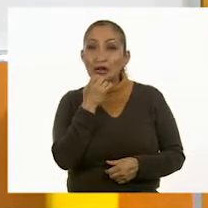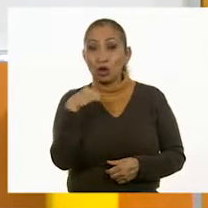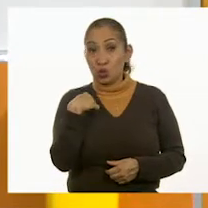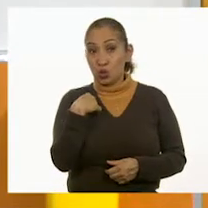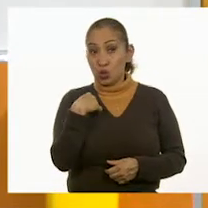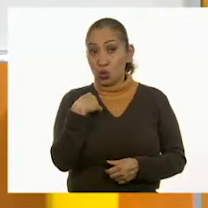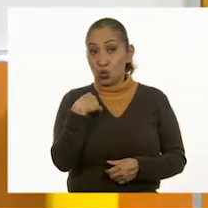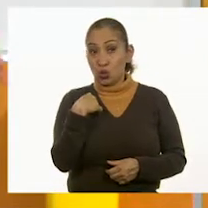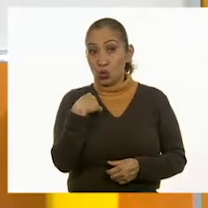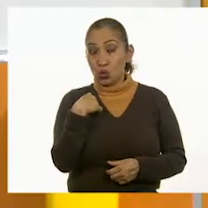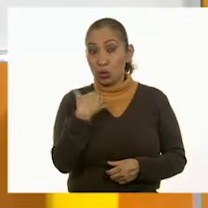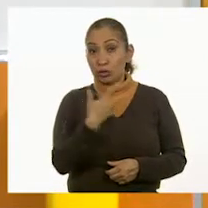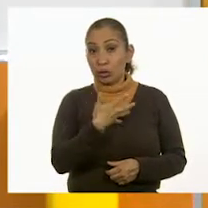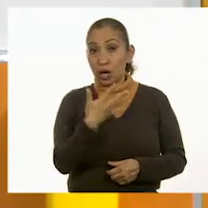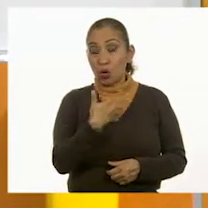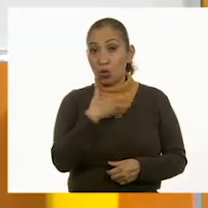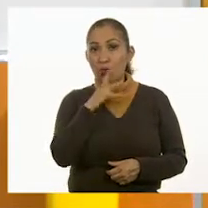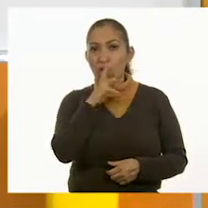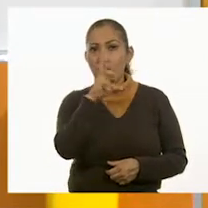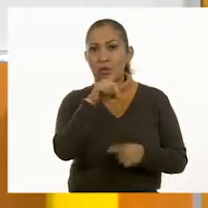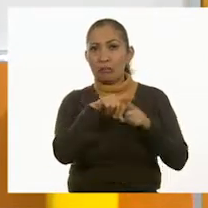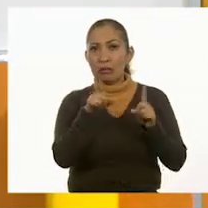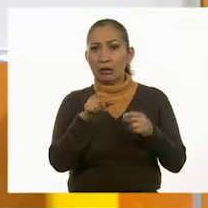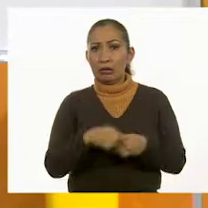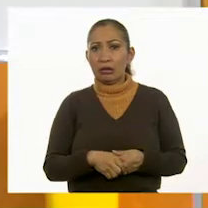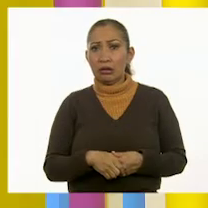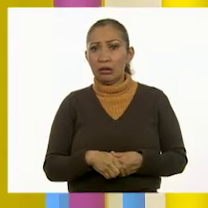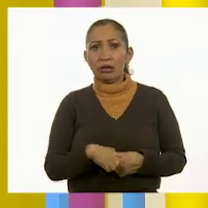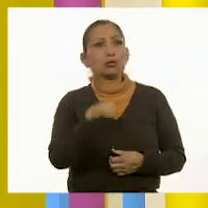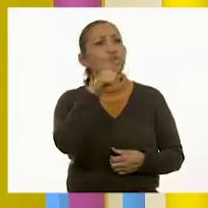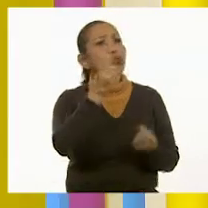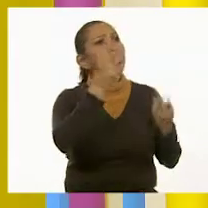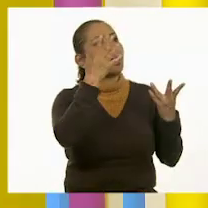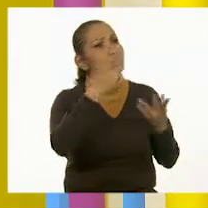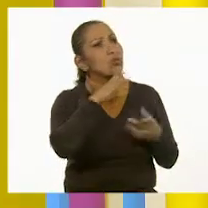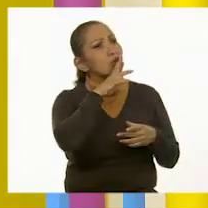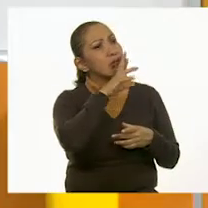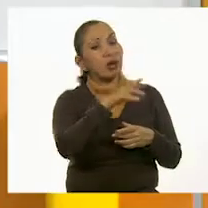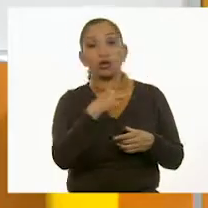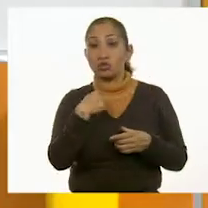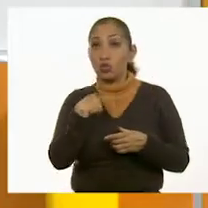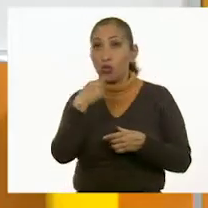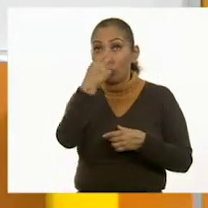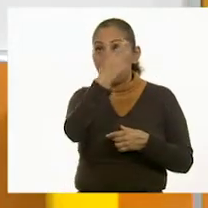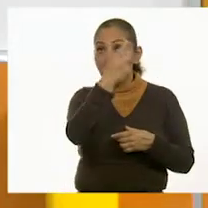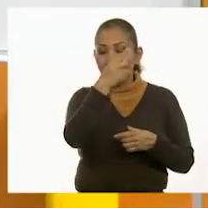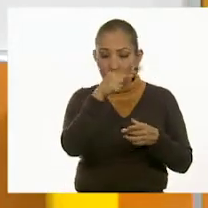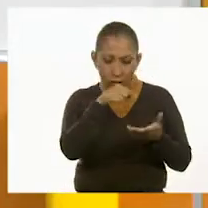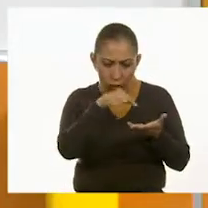Yo tengo un resultado diferente. ¿Cuántos contaste tú? Yo conté...